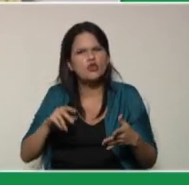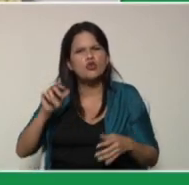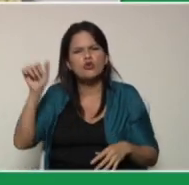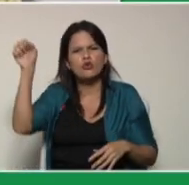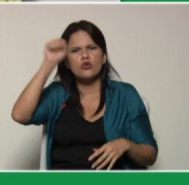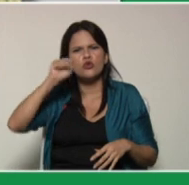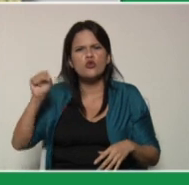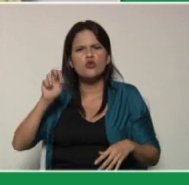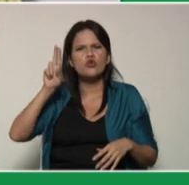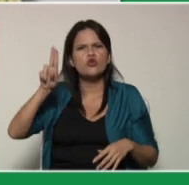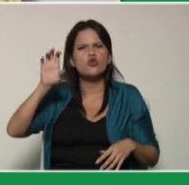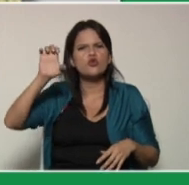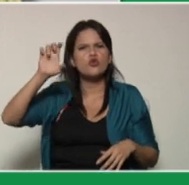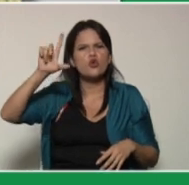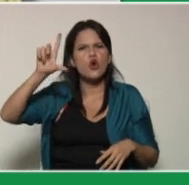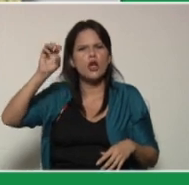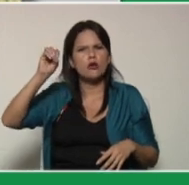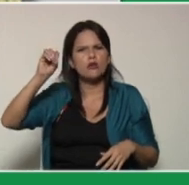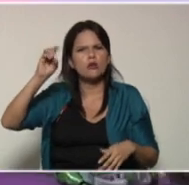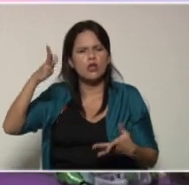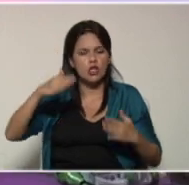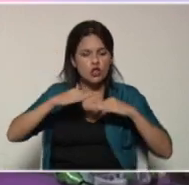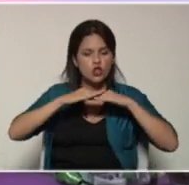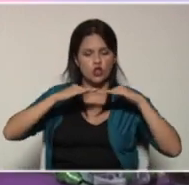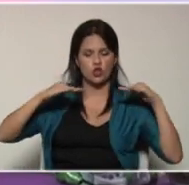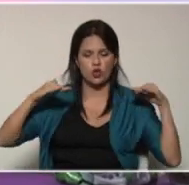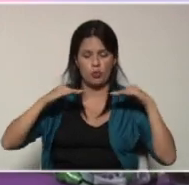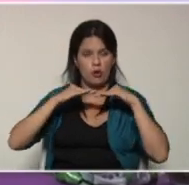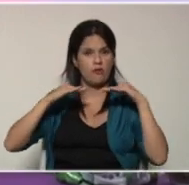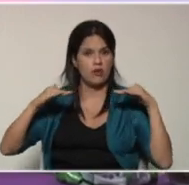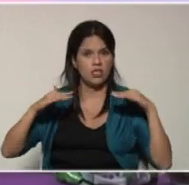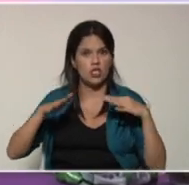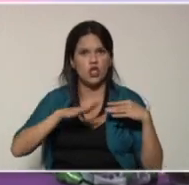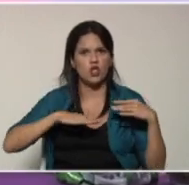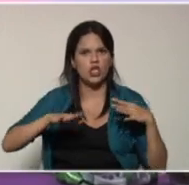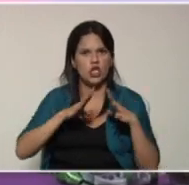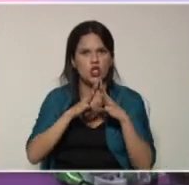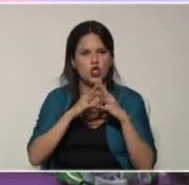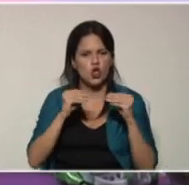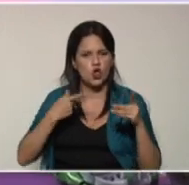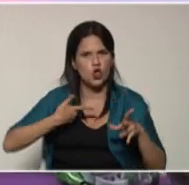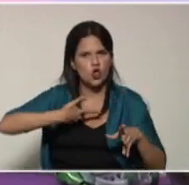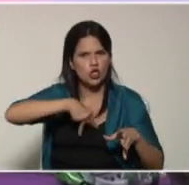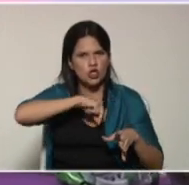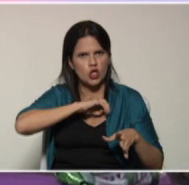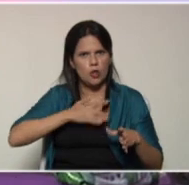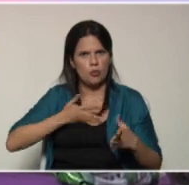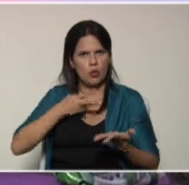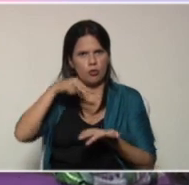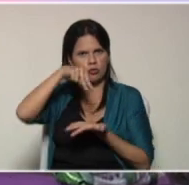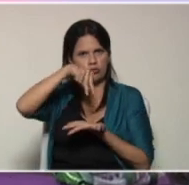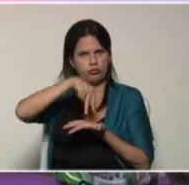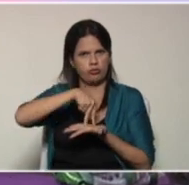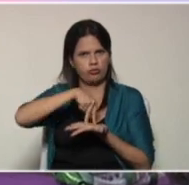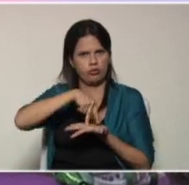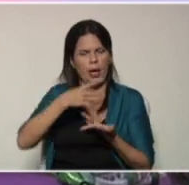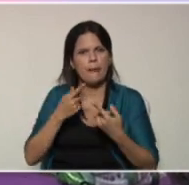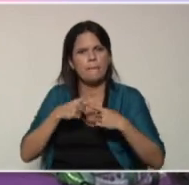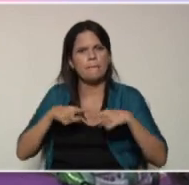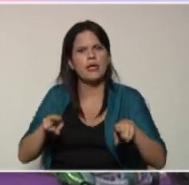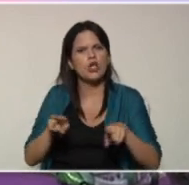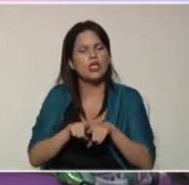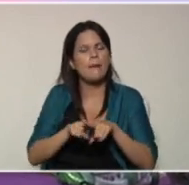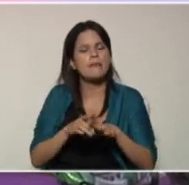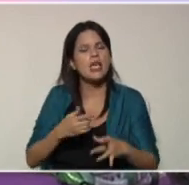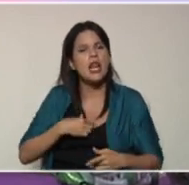la superficie donde todas y todos los seres vivos podemos permanecer pero también las